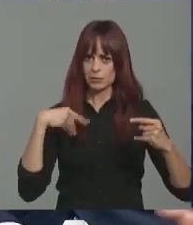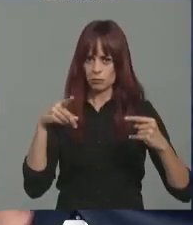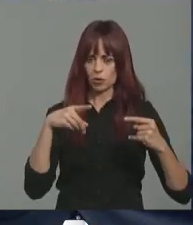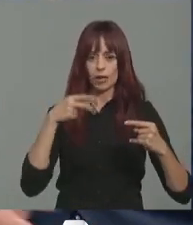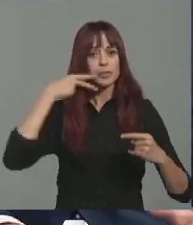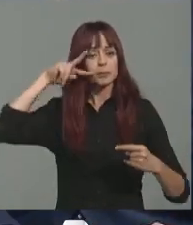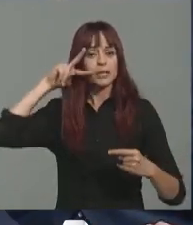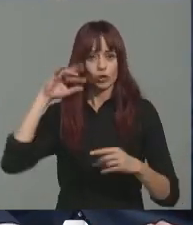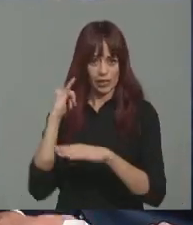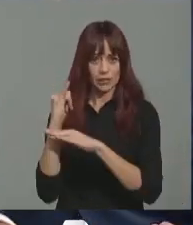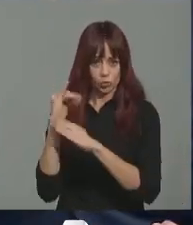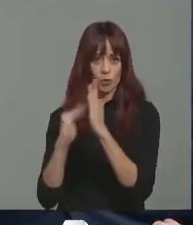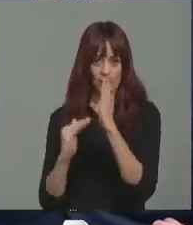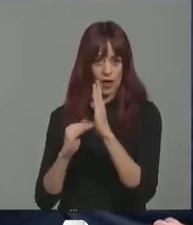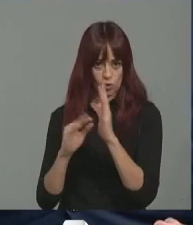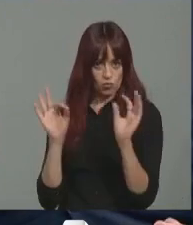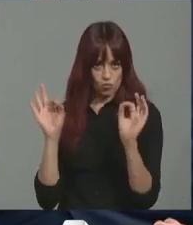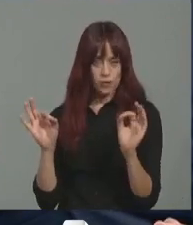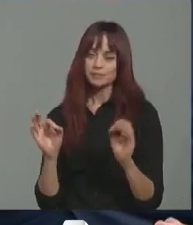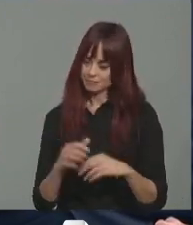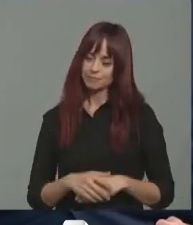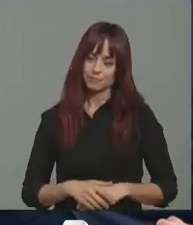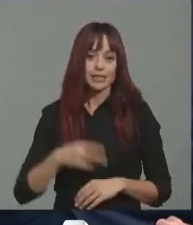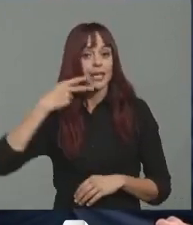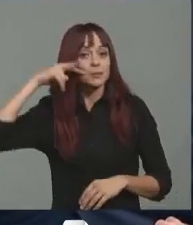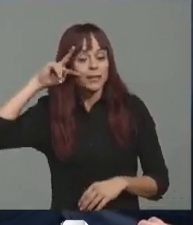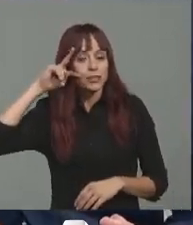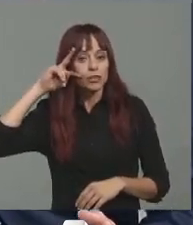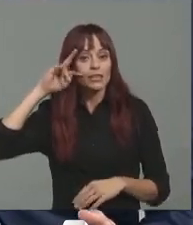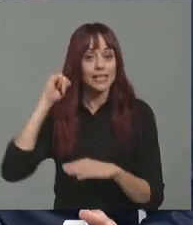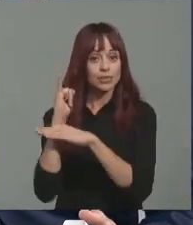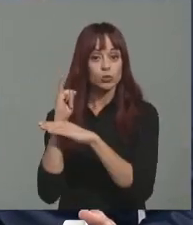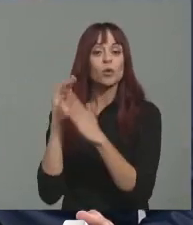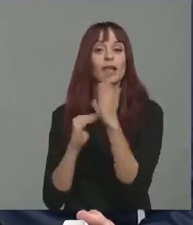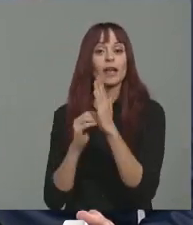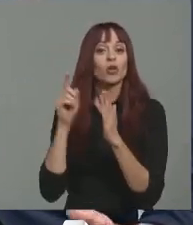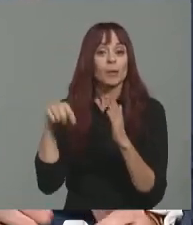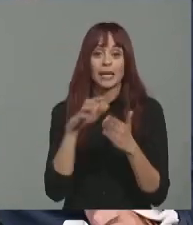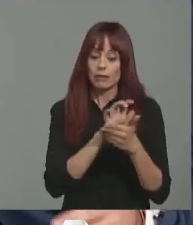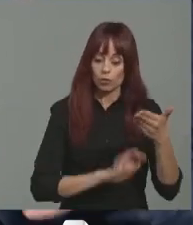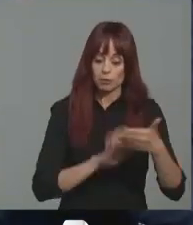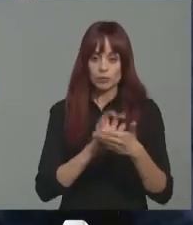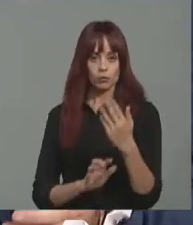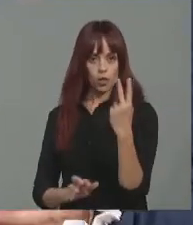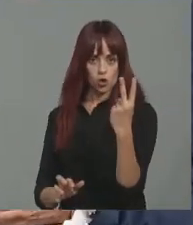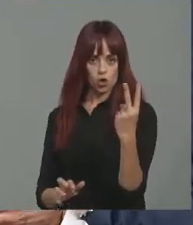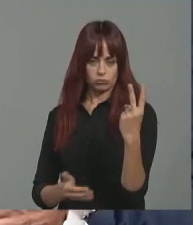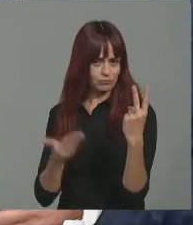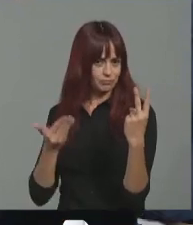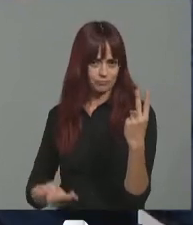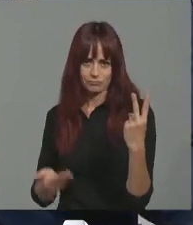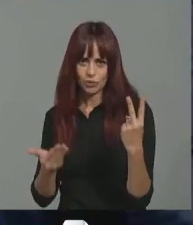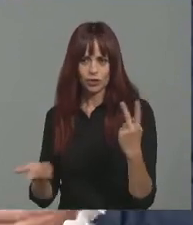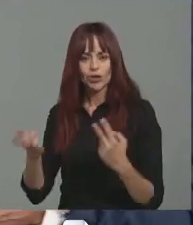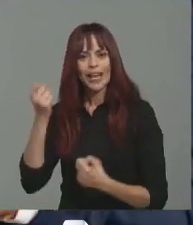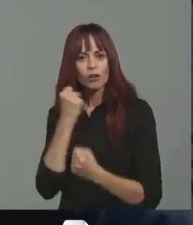expertos de Libye? Claro. Pero no son los expertos de Libye, sino los expertos de los otros informes que tenemos, que son reputadísimos expertos, son